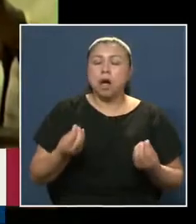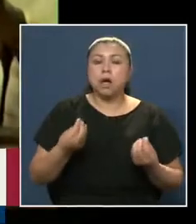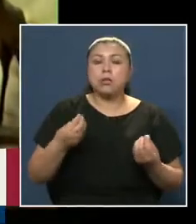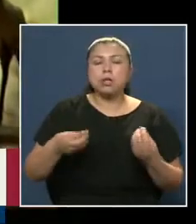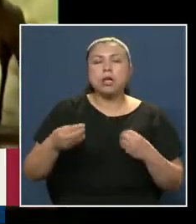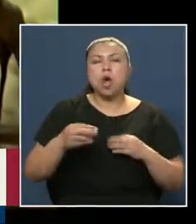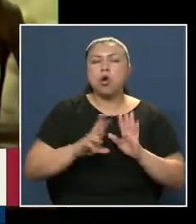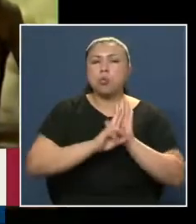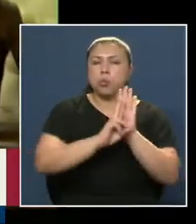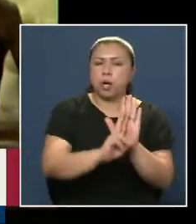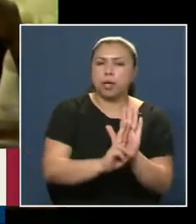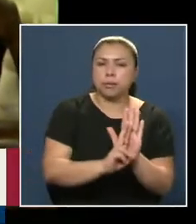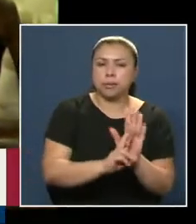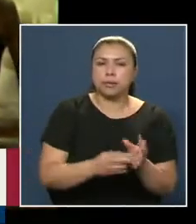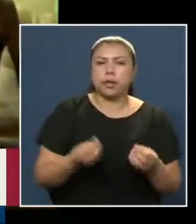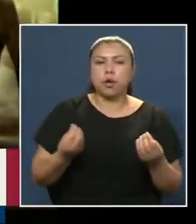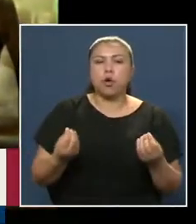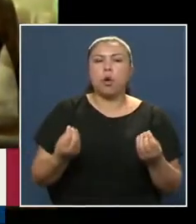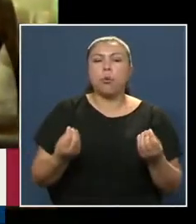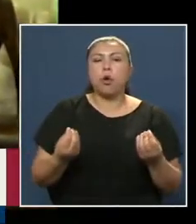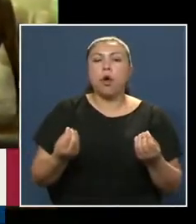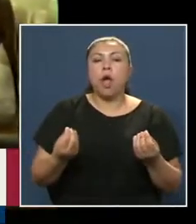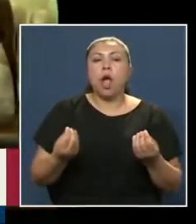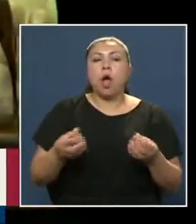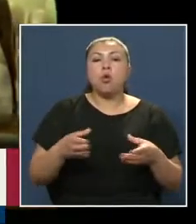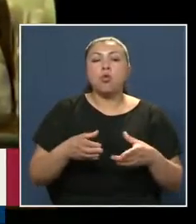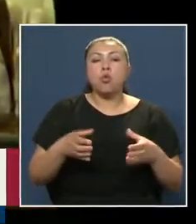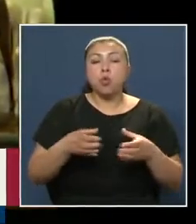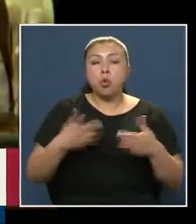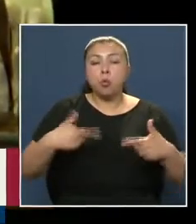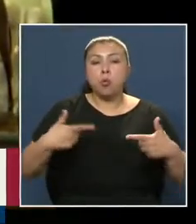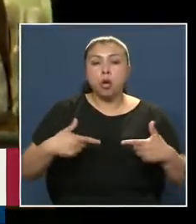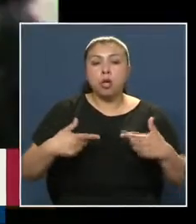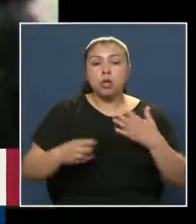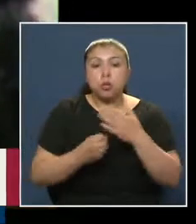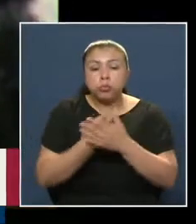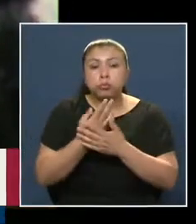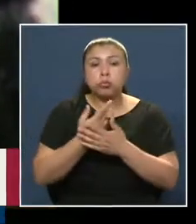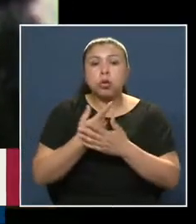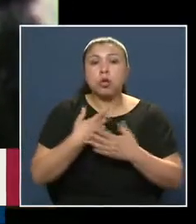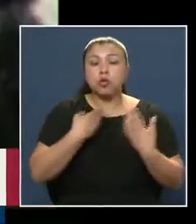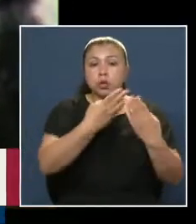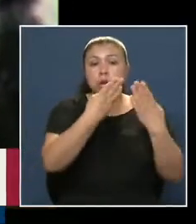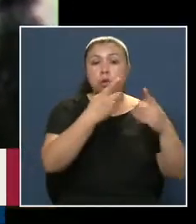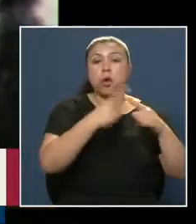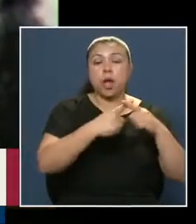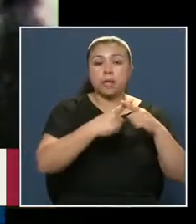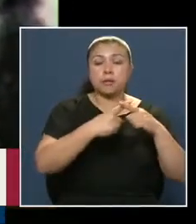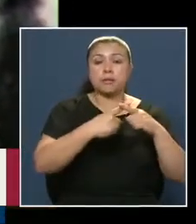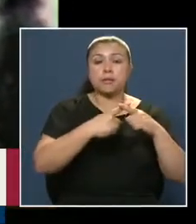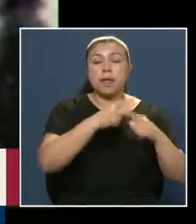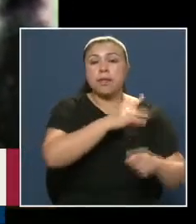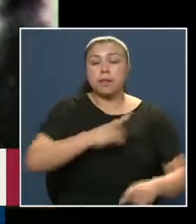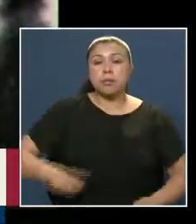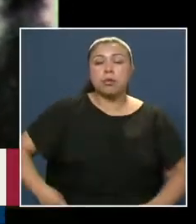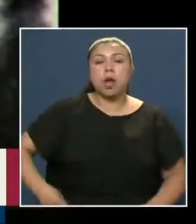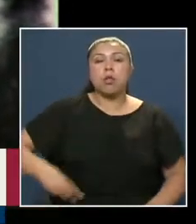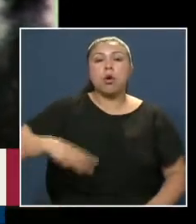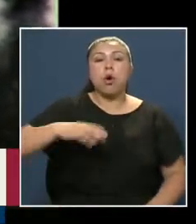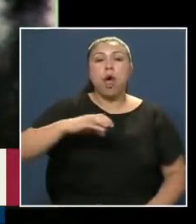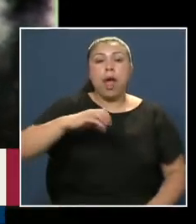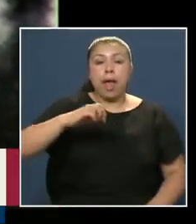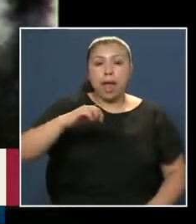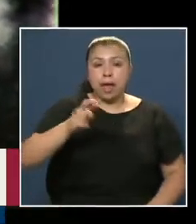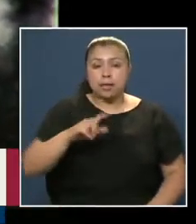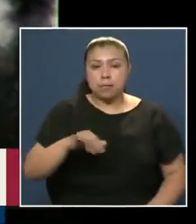Una representación De lo que fue El partido radical Y que aprovecho De saludar A nuestro ex colega Marco Espinosa Y a los dirigentes También